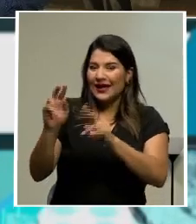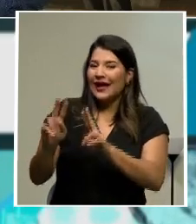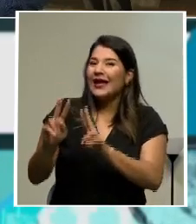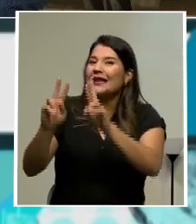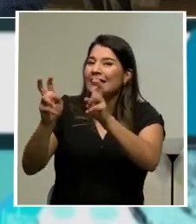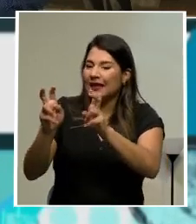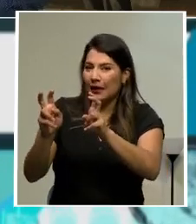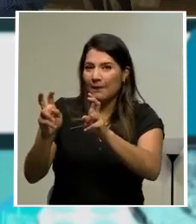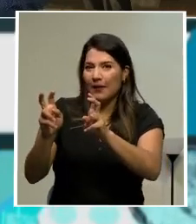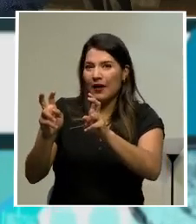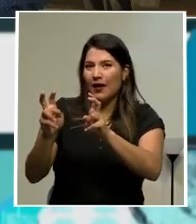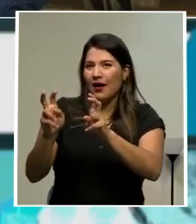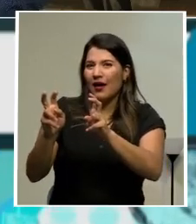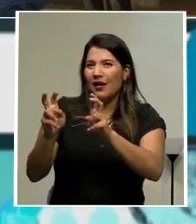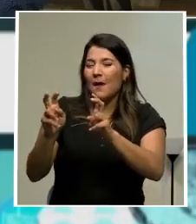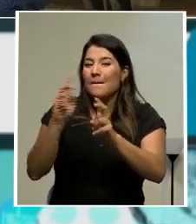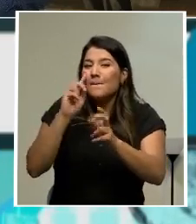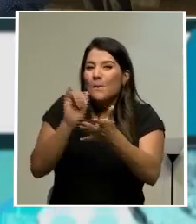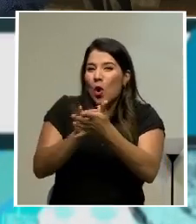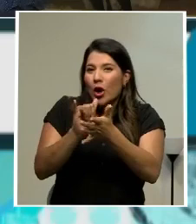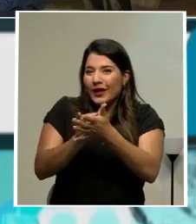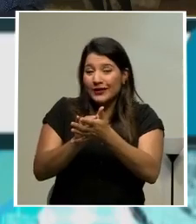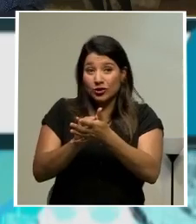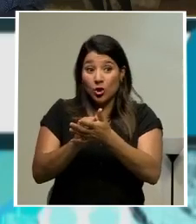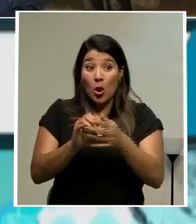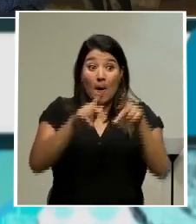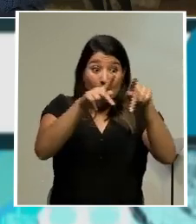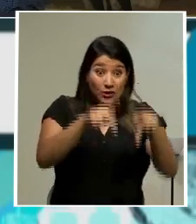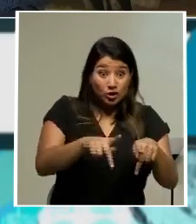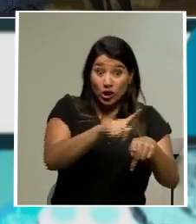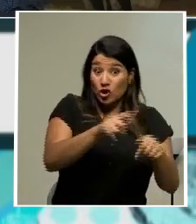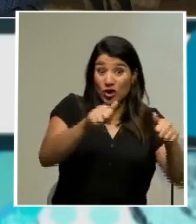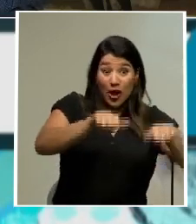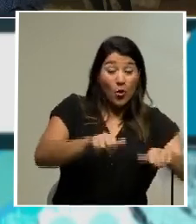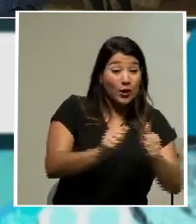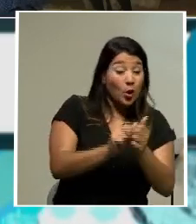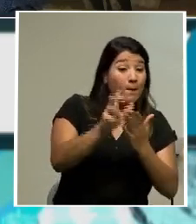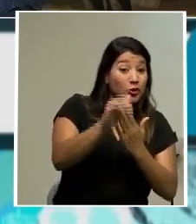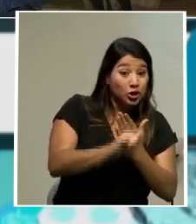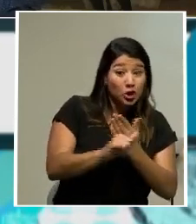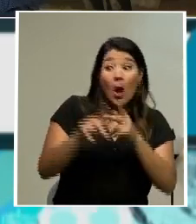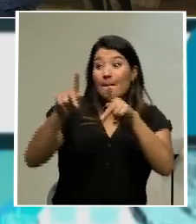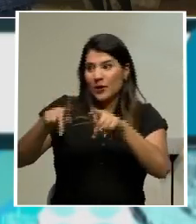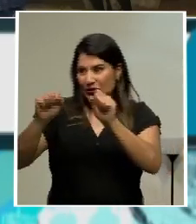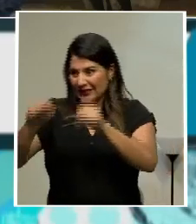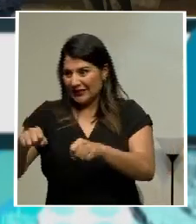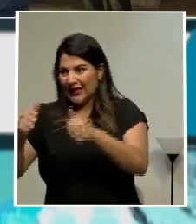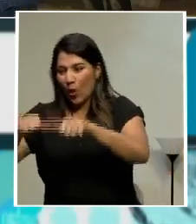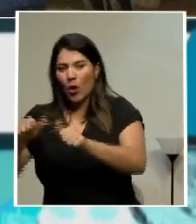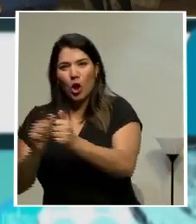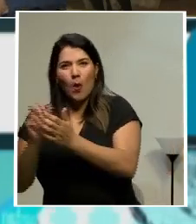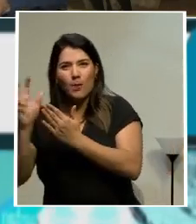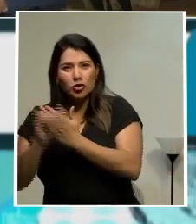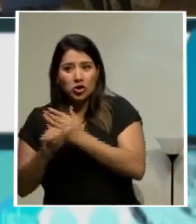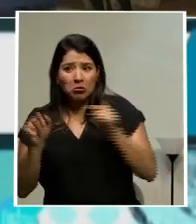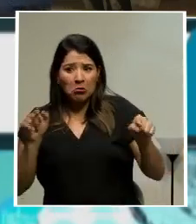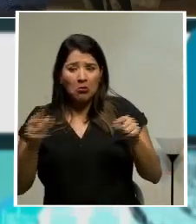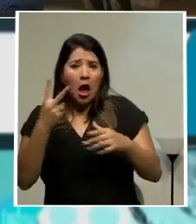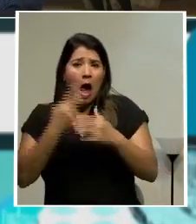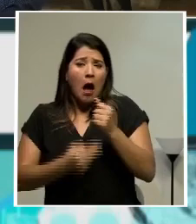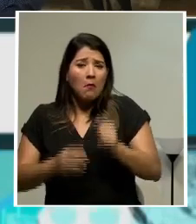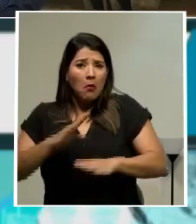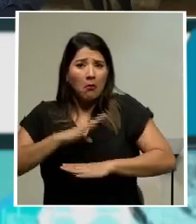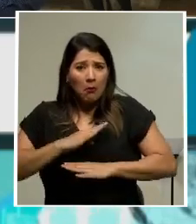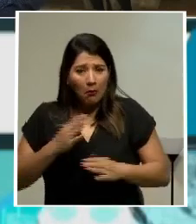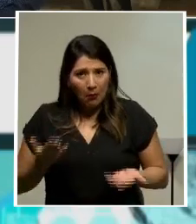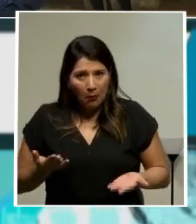en donde ambas partes, quienes se oponían y quienes lo apoyaban, terminan con algún grado de satisfacción. Por